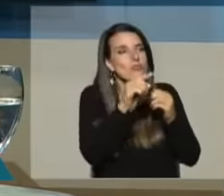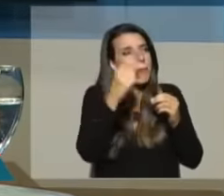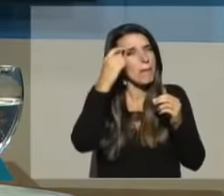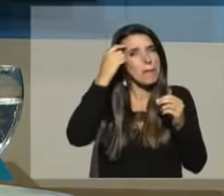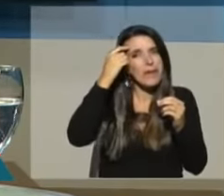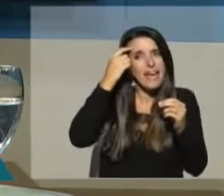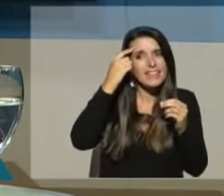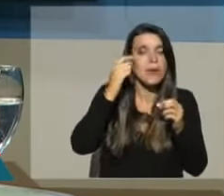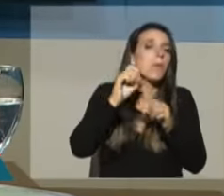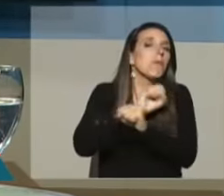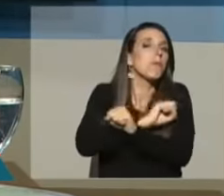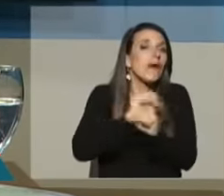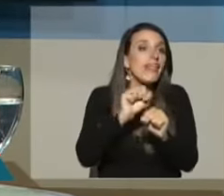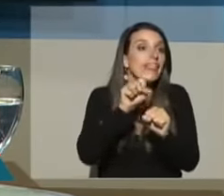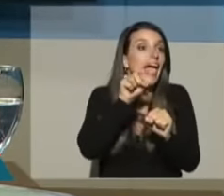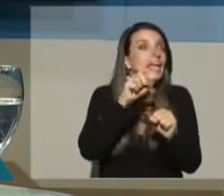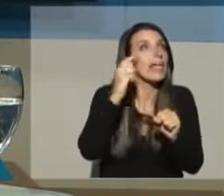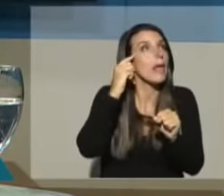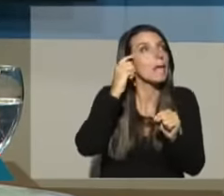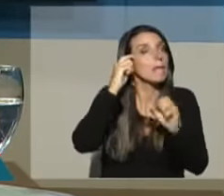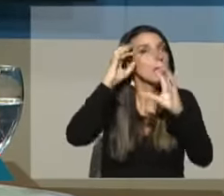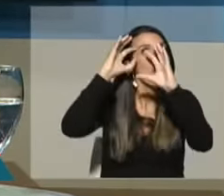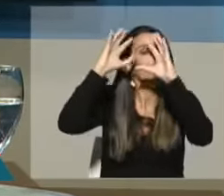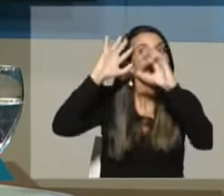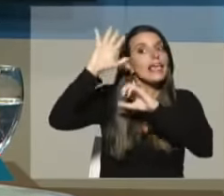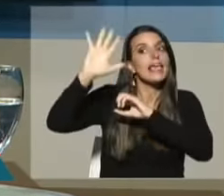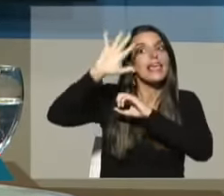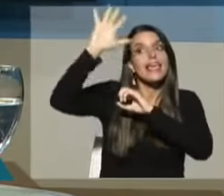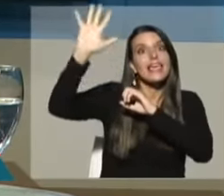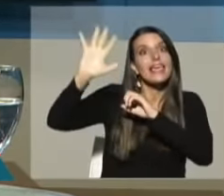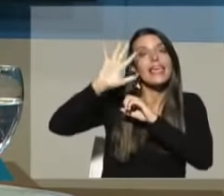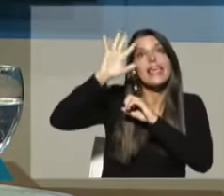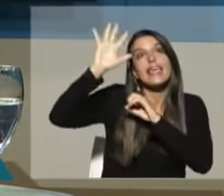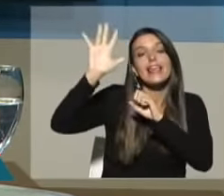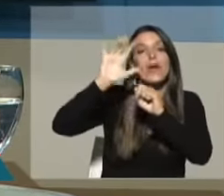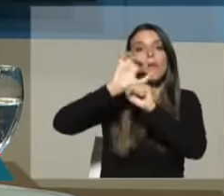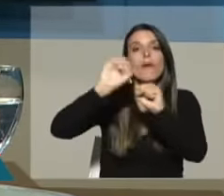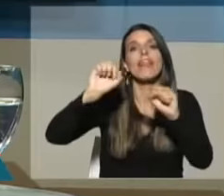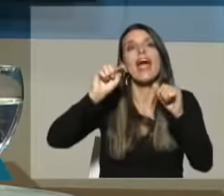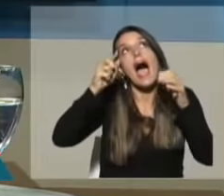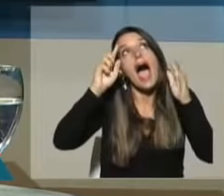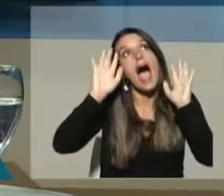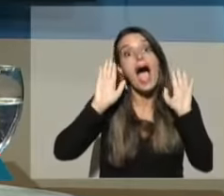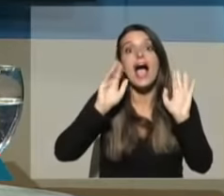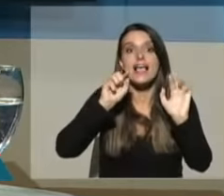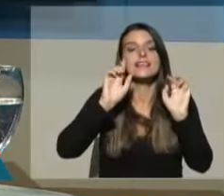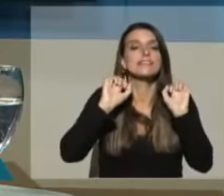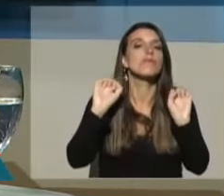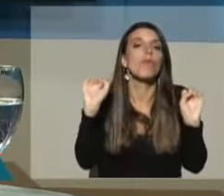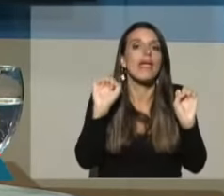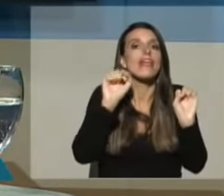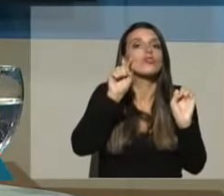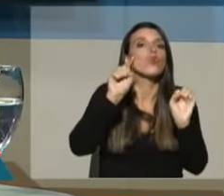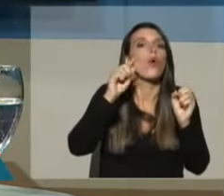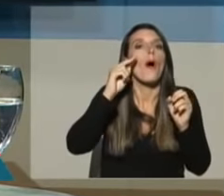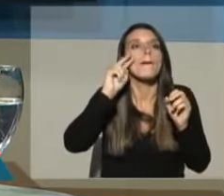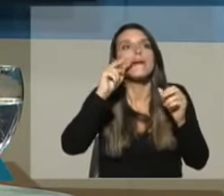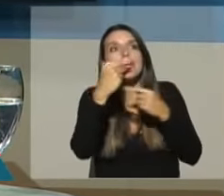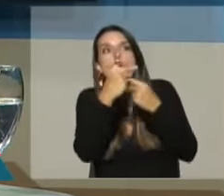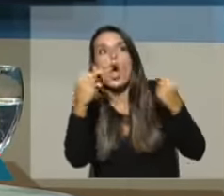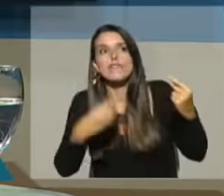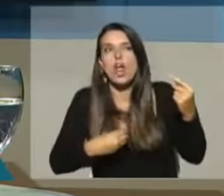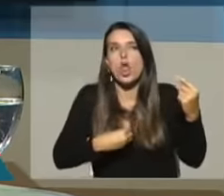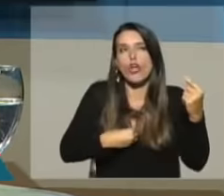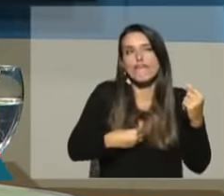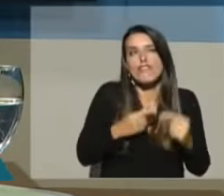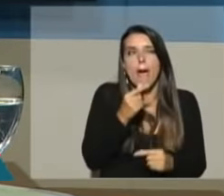Michelini, puede ser que en ese mundo sí, porque la teoría conspirativa de todo, ahí puede ser que sea, en donde él ve fantasmas y desconfía